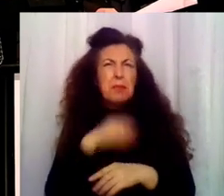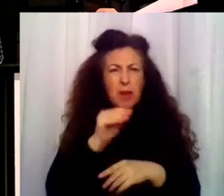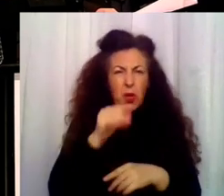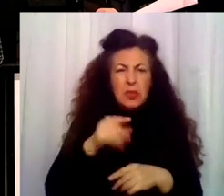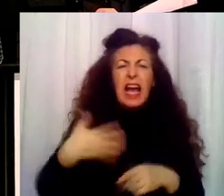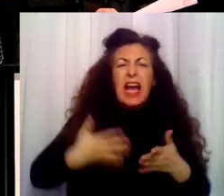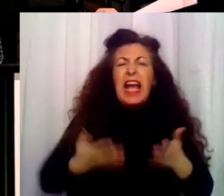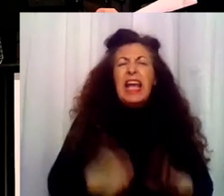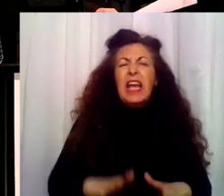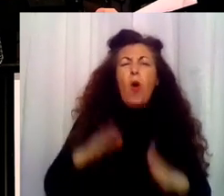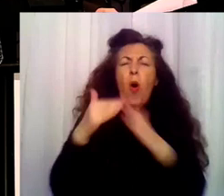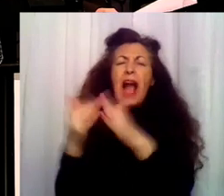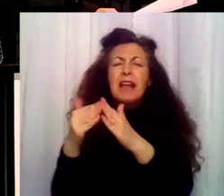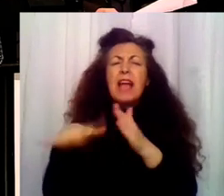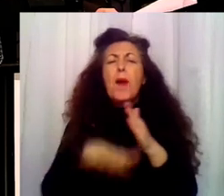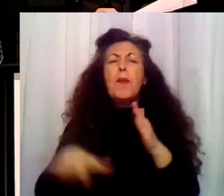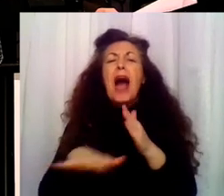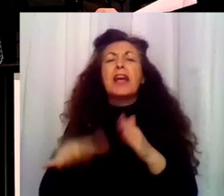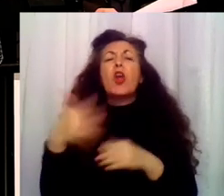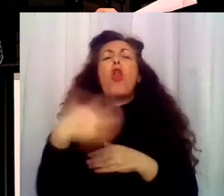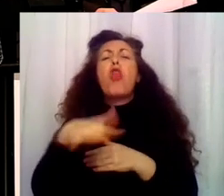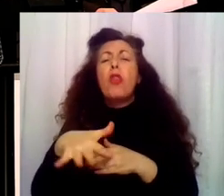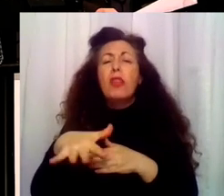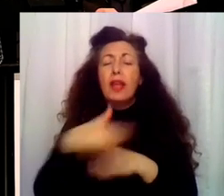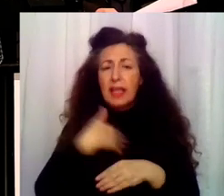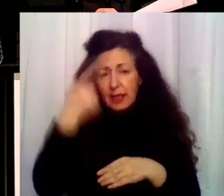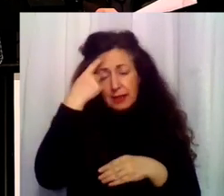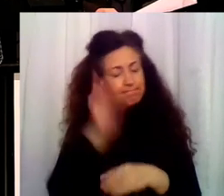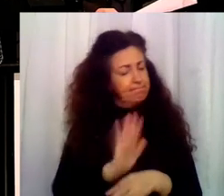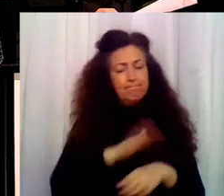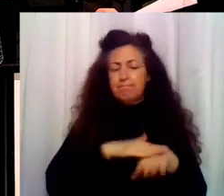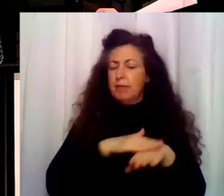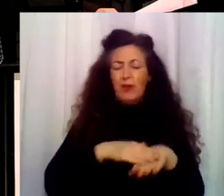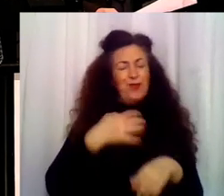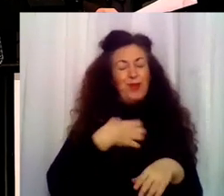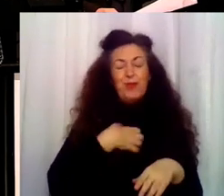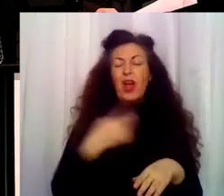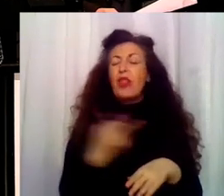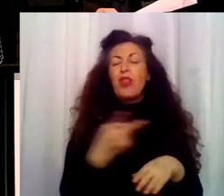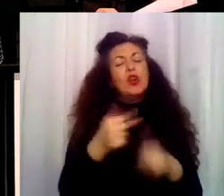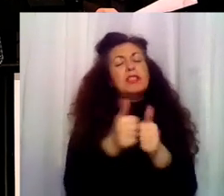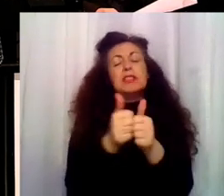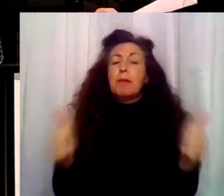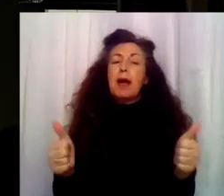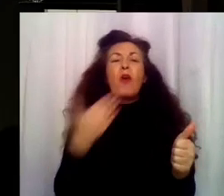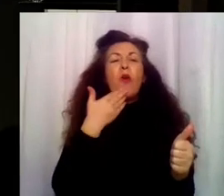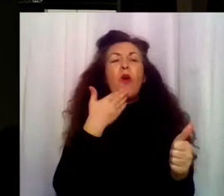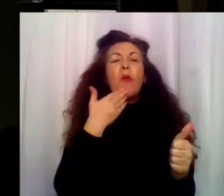siento. Este proceso implica una separación momentánea de los padres. Es como una desintoxicación.